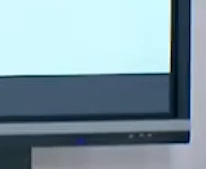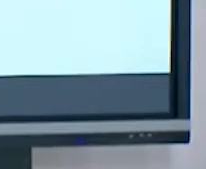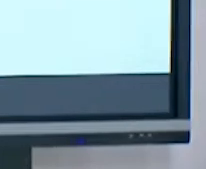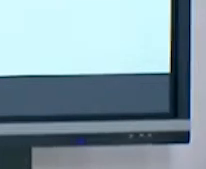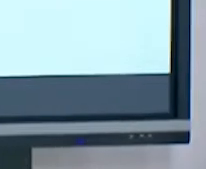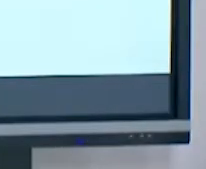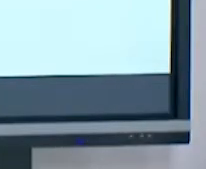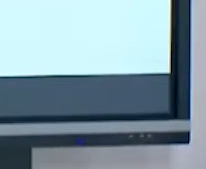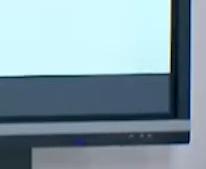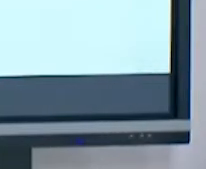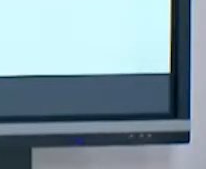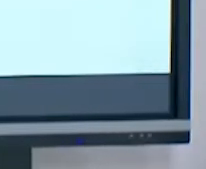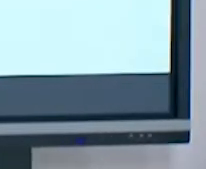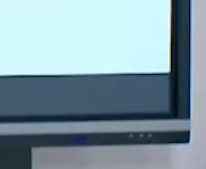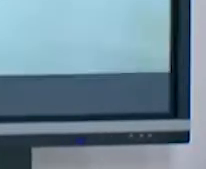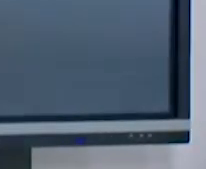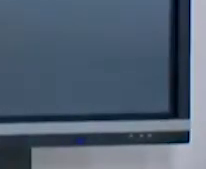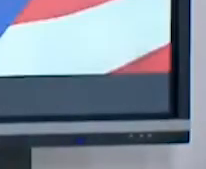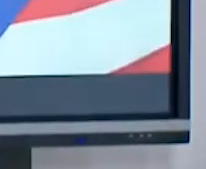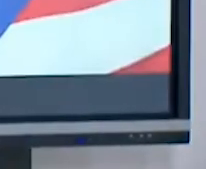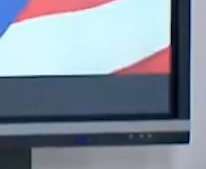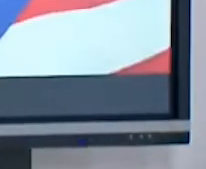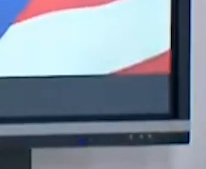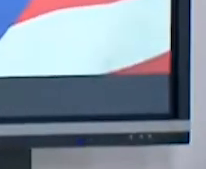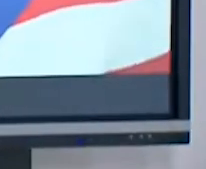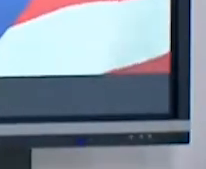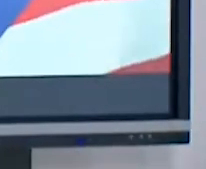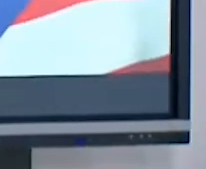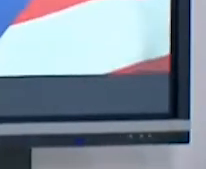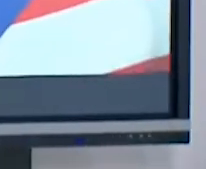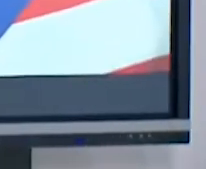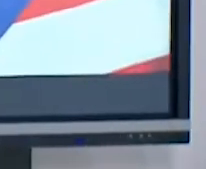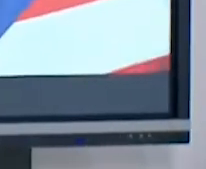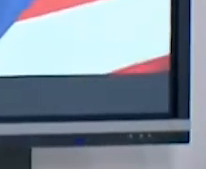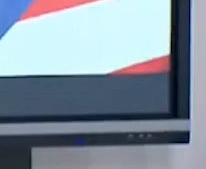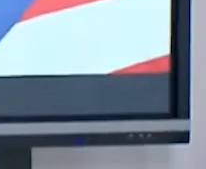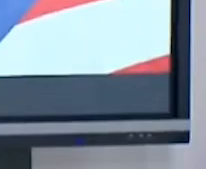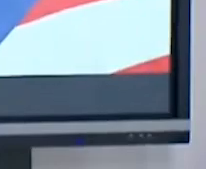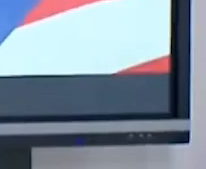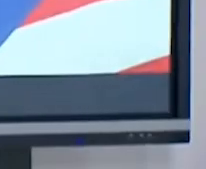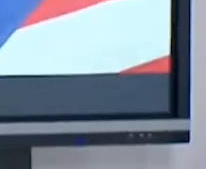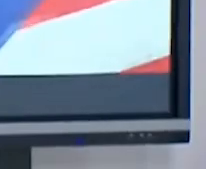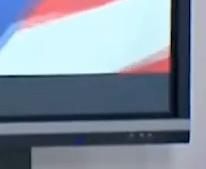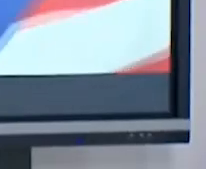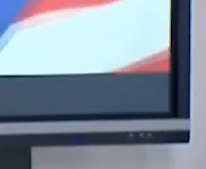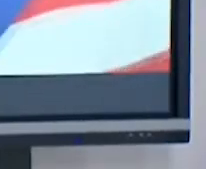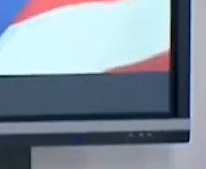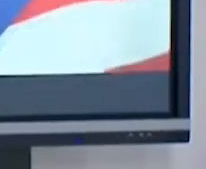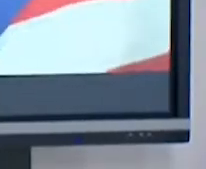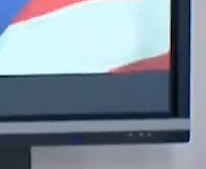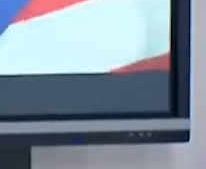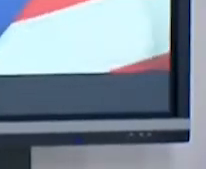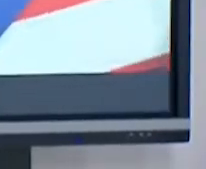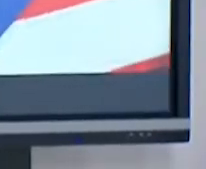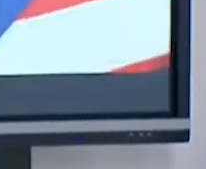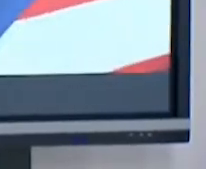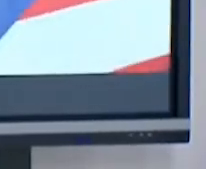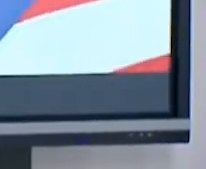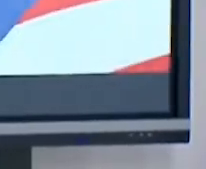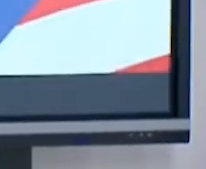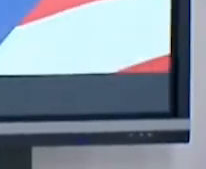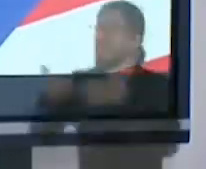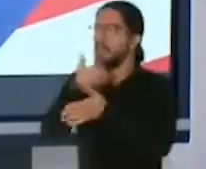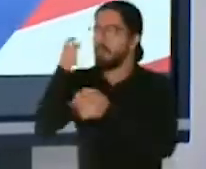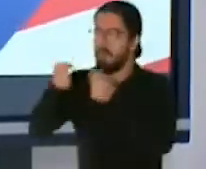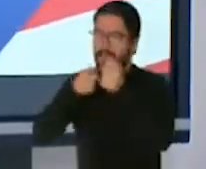gran esfuerzo de vacunación contra el COVID, de la lucha contra la pandemia, le va a corresponder a la administración entrante. Y